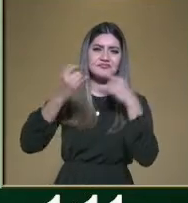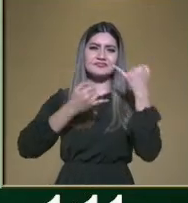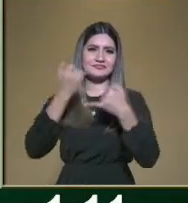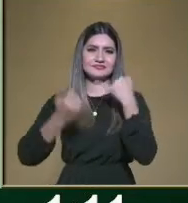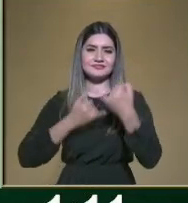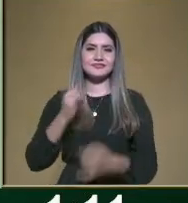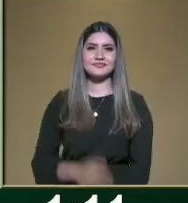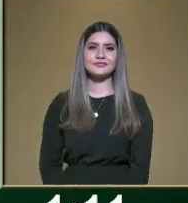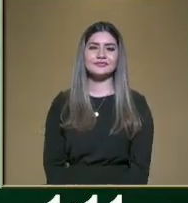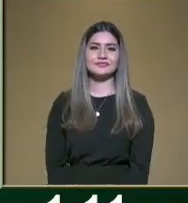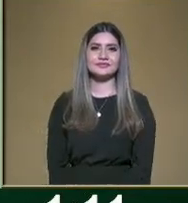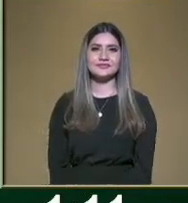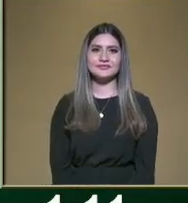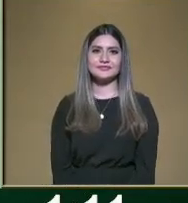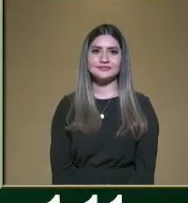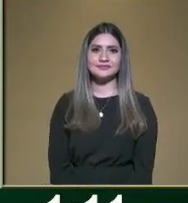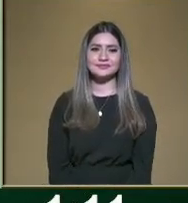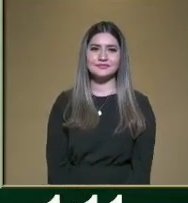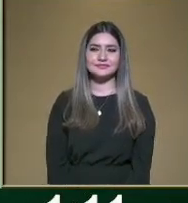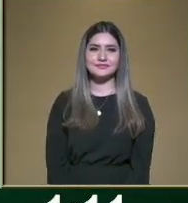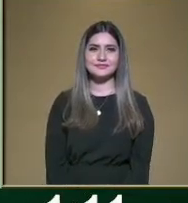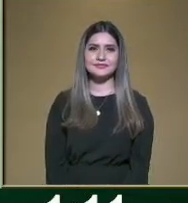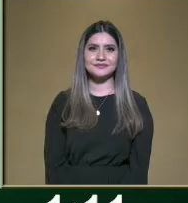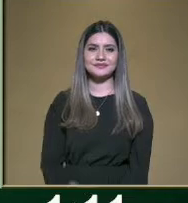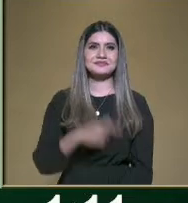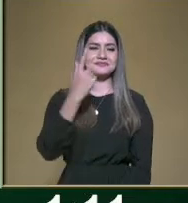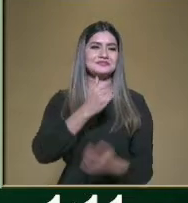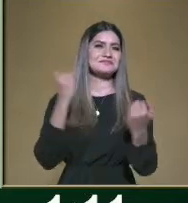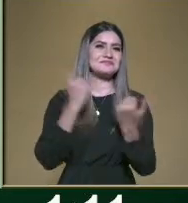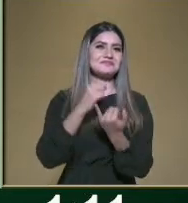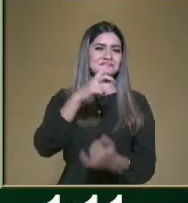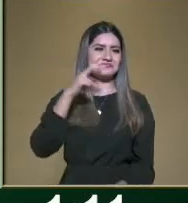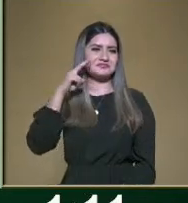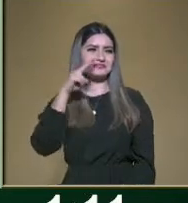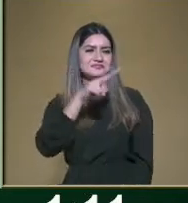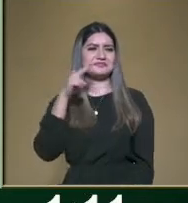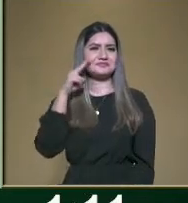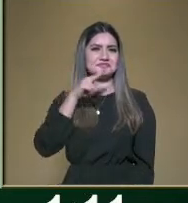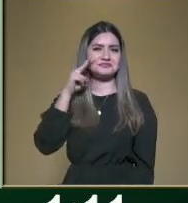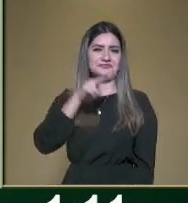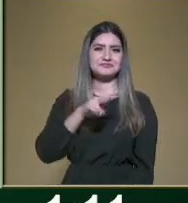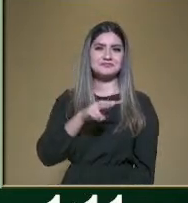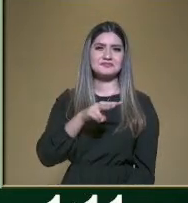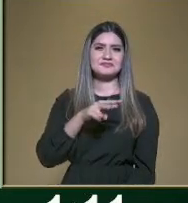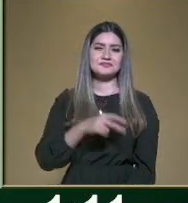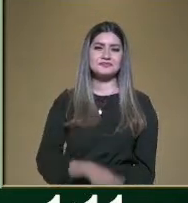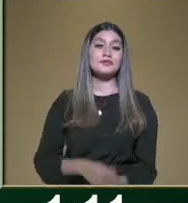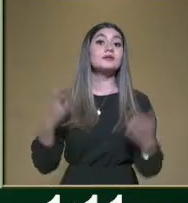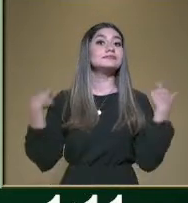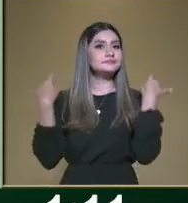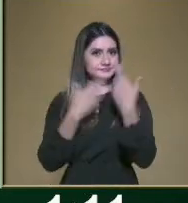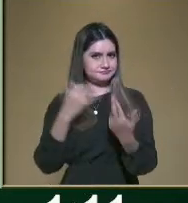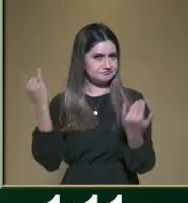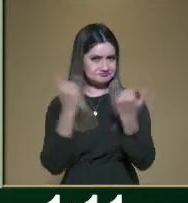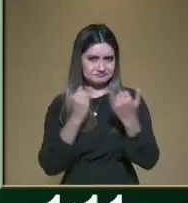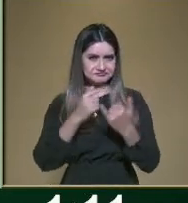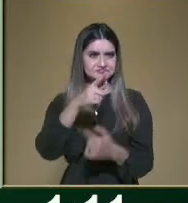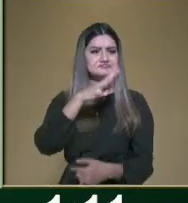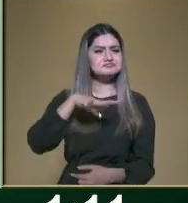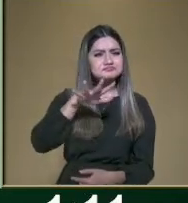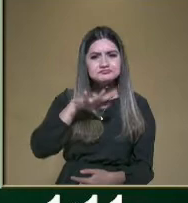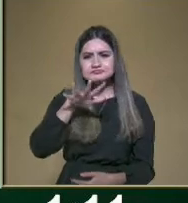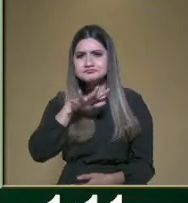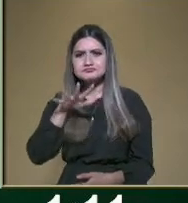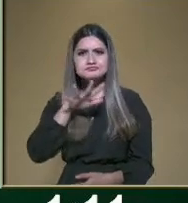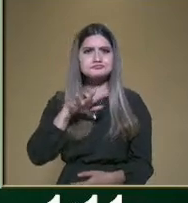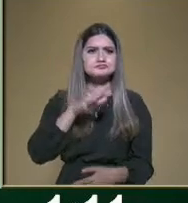Ok, muy bien, excelente, maestra. Bueno, ahí lo pueden ver niños, niñas, papás, docentes, pueden buscar esos materiales en la página